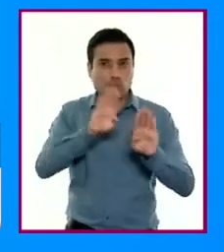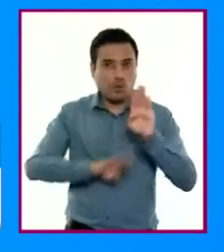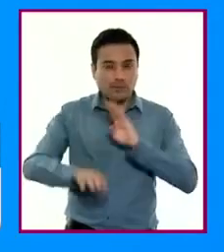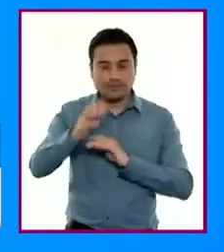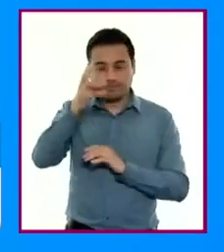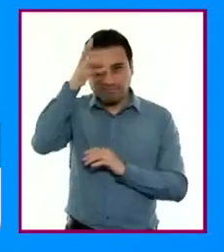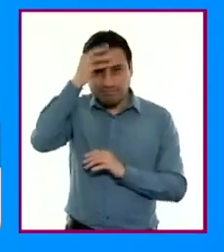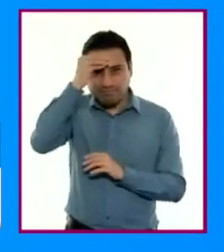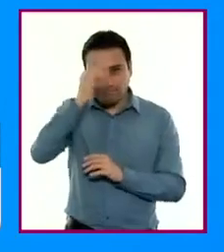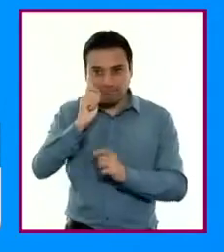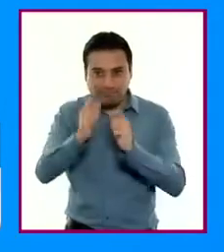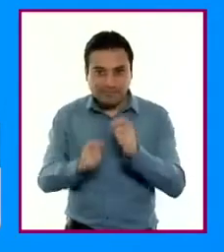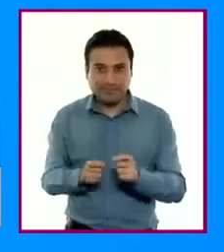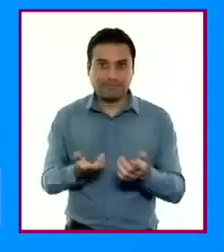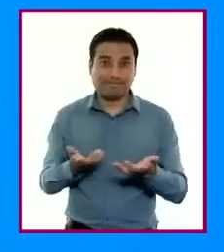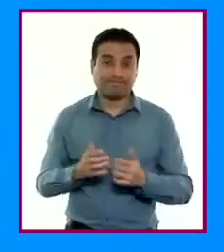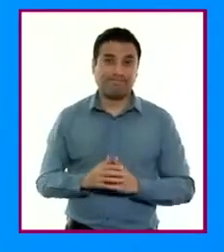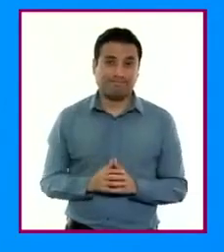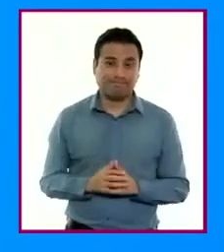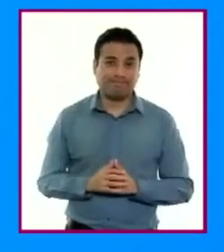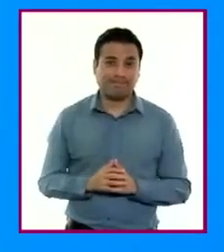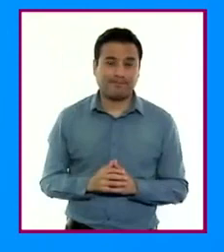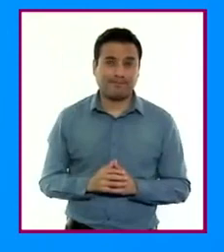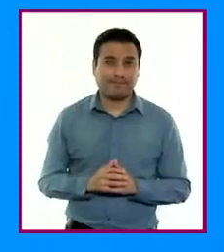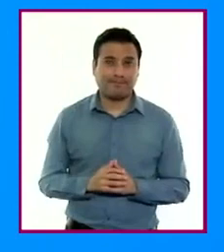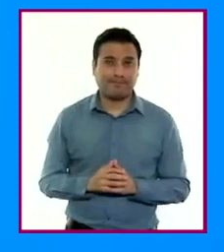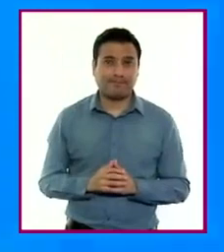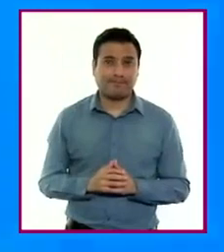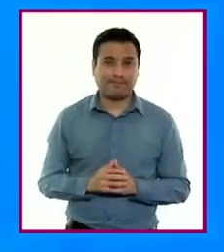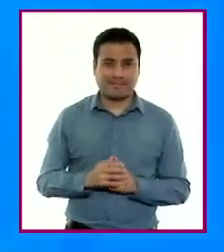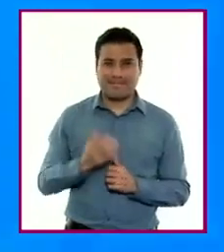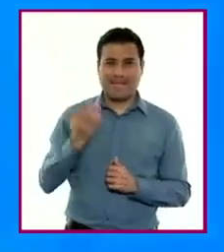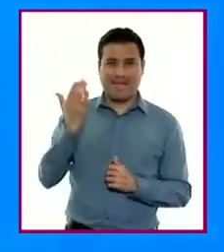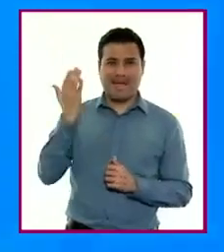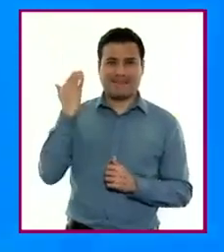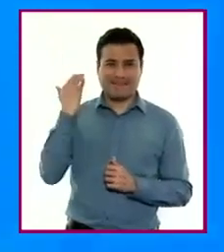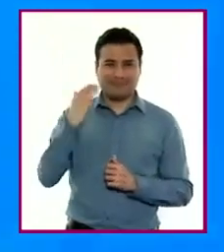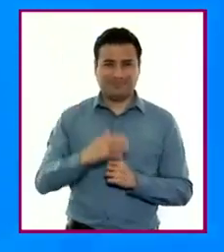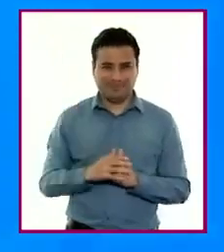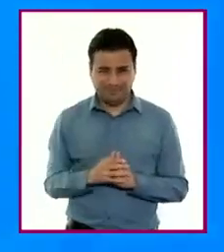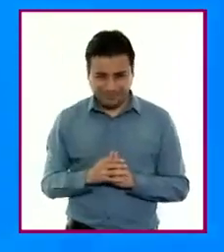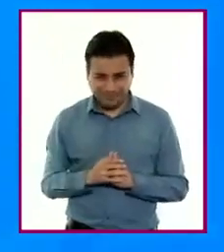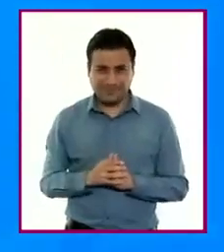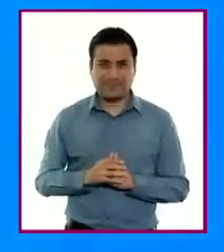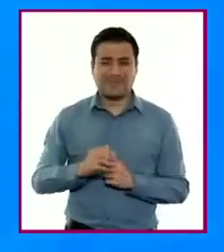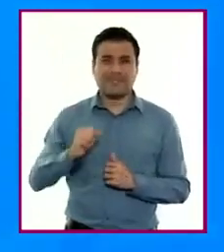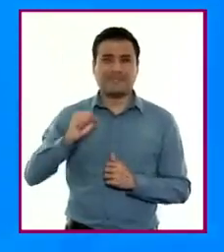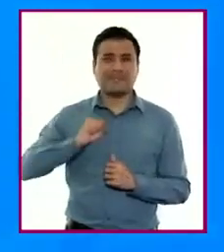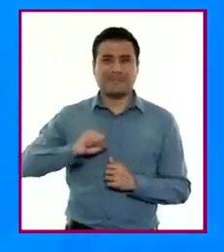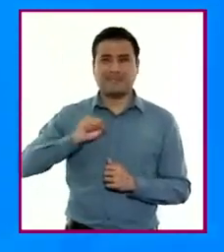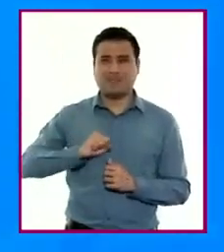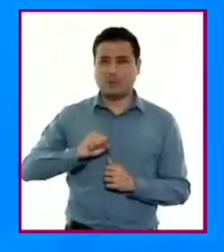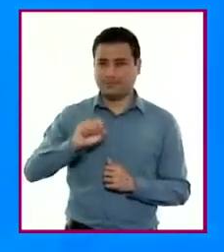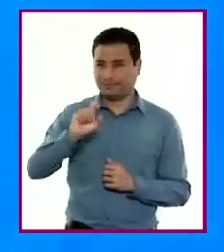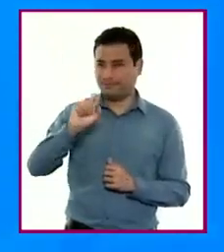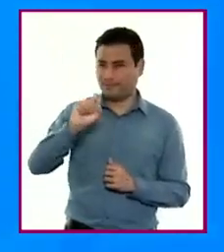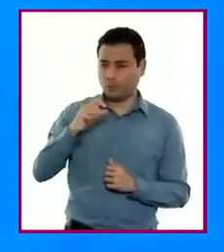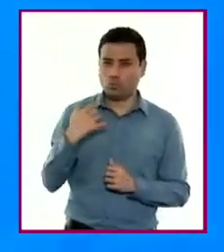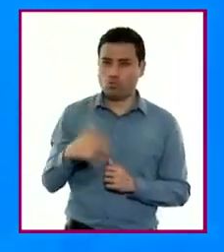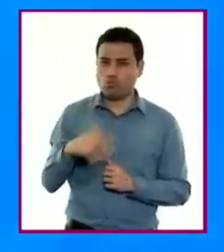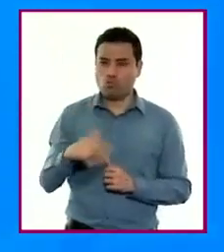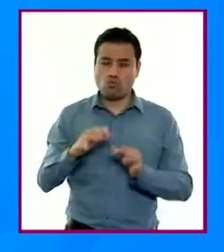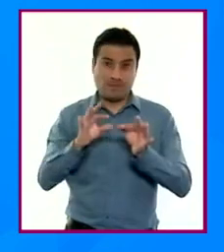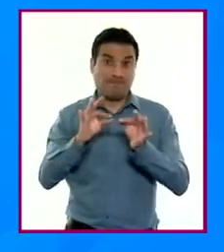adquisición de conocimiento biológico desde hace varios siglos. Particularmente, en el siglo pasado, su influencia fue